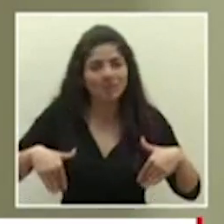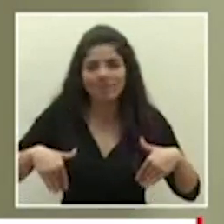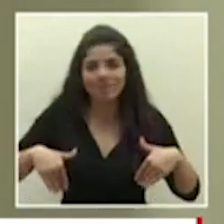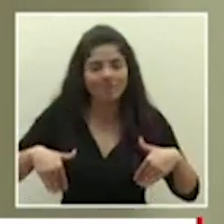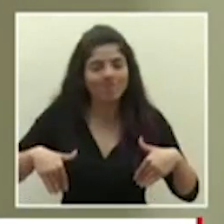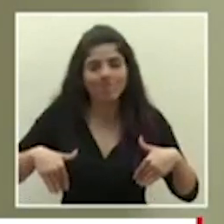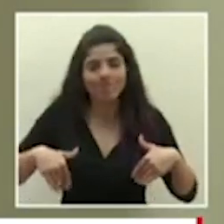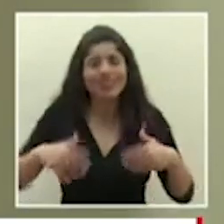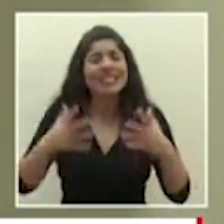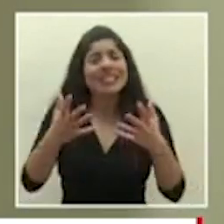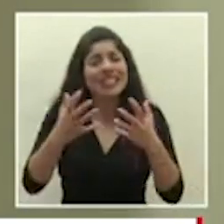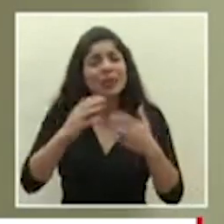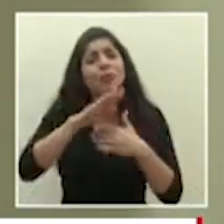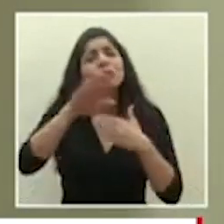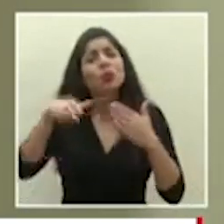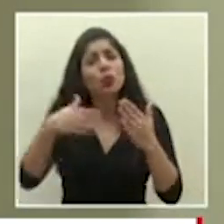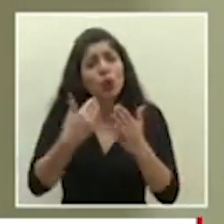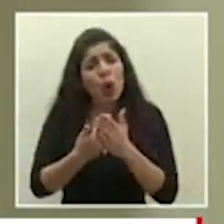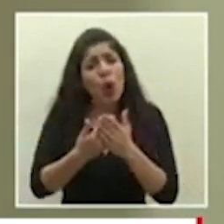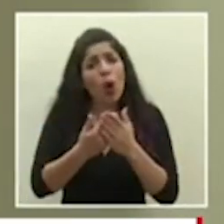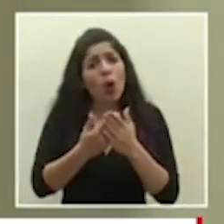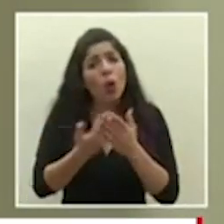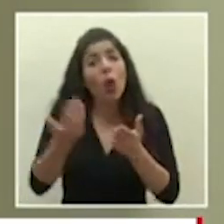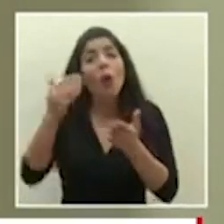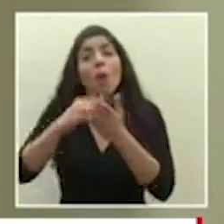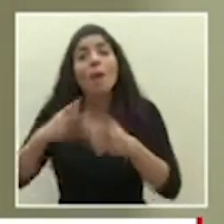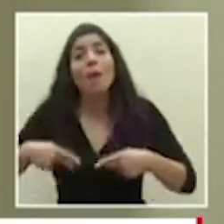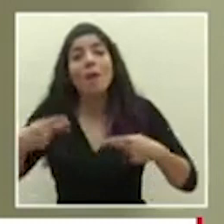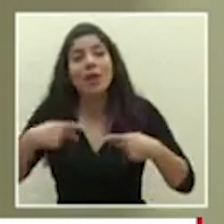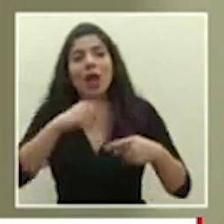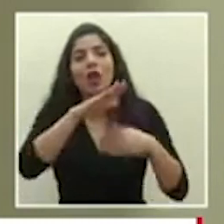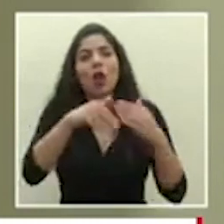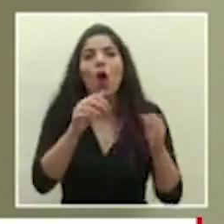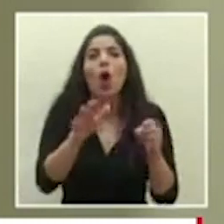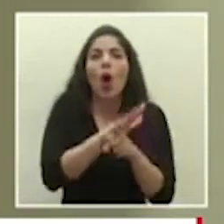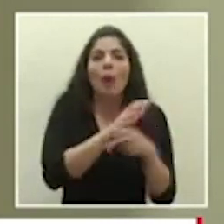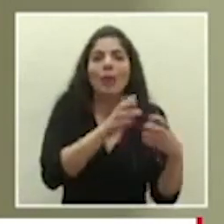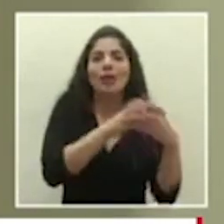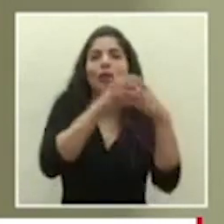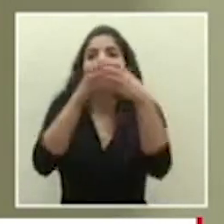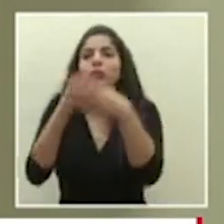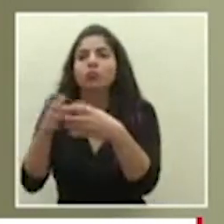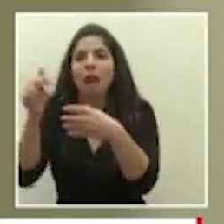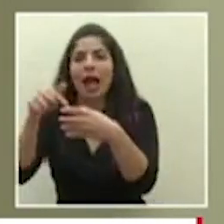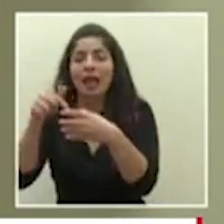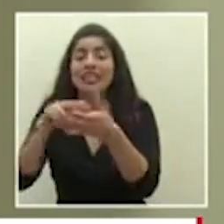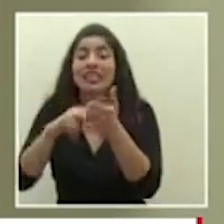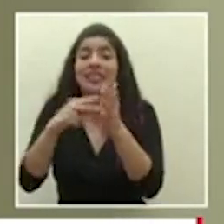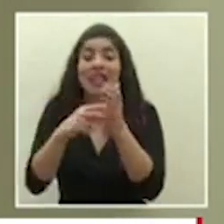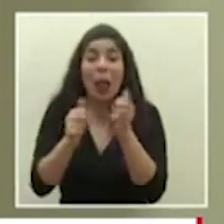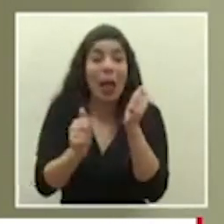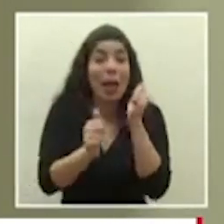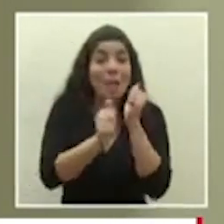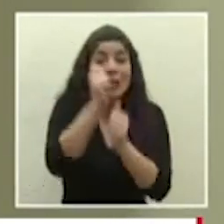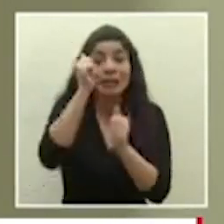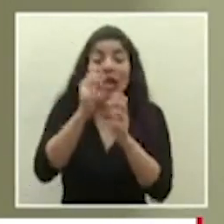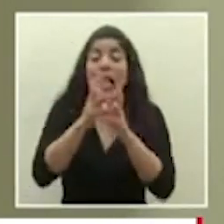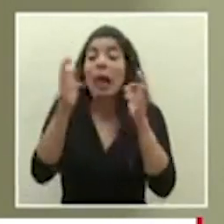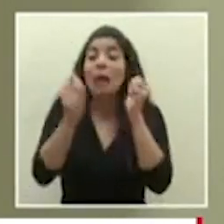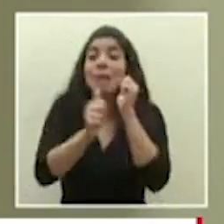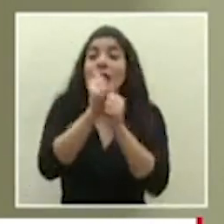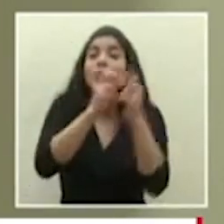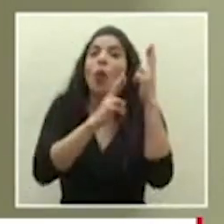todos volvamos a esa vida y eso implica que la mayoría de los que estamos hoy la gran mayoría